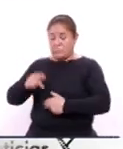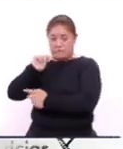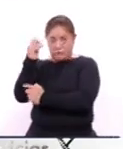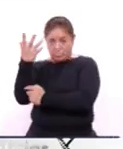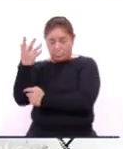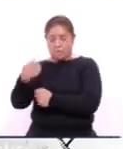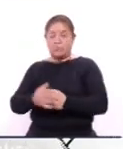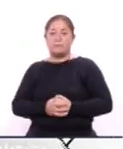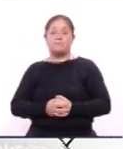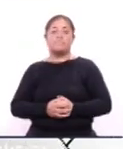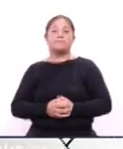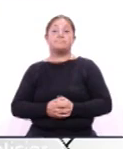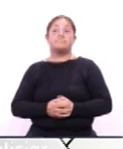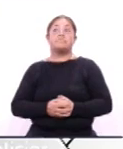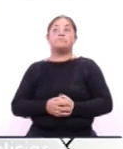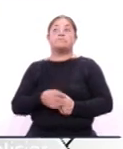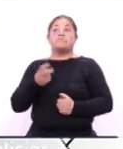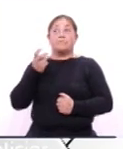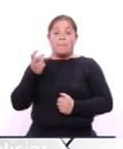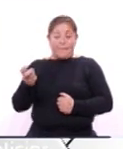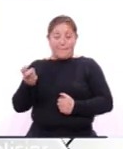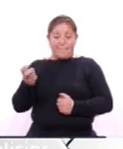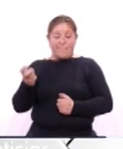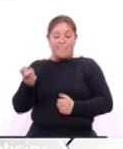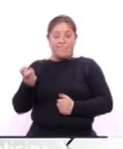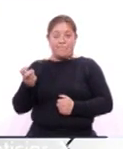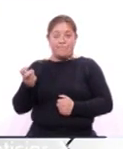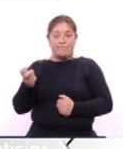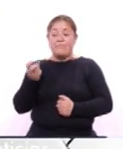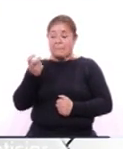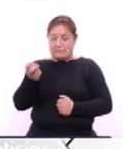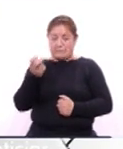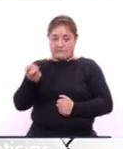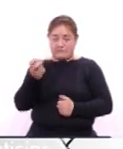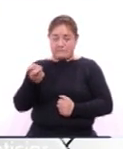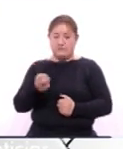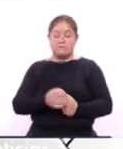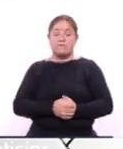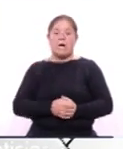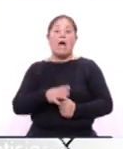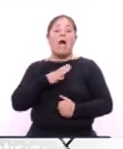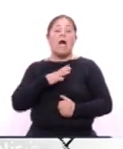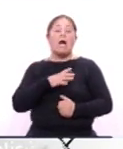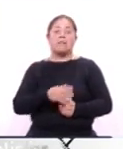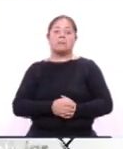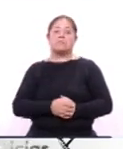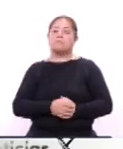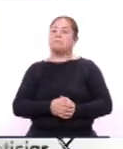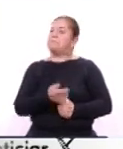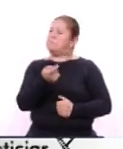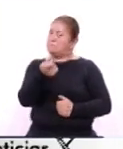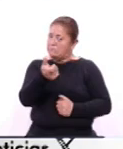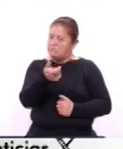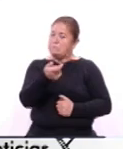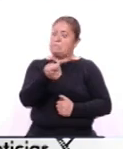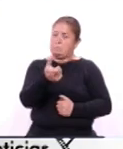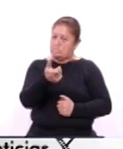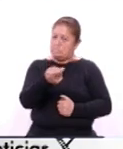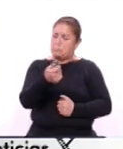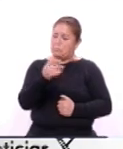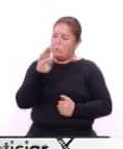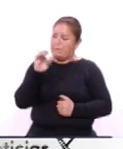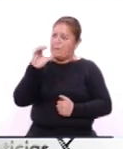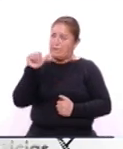que en esta en esta modalidad tenemos un número limitado entonces pues